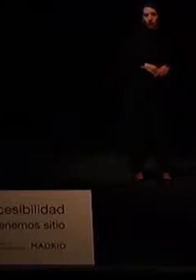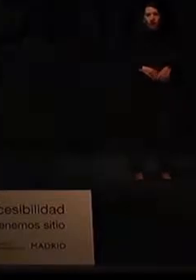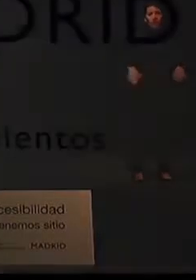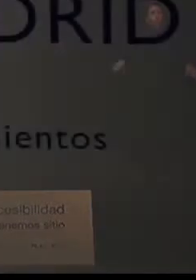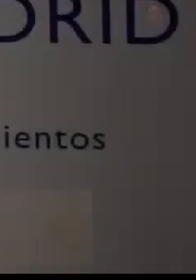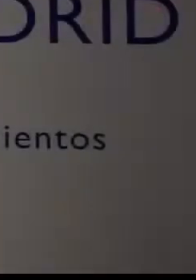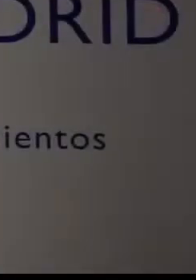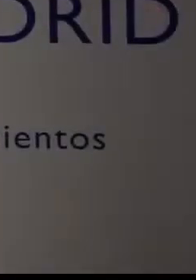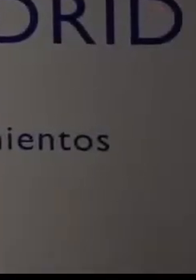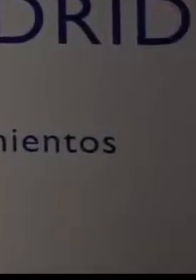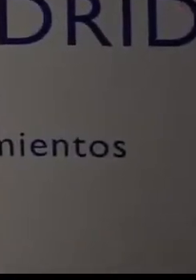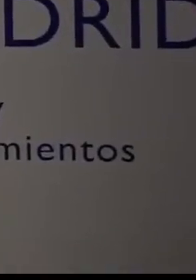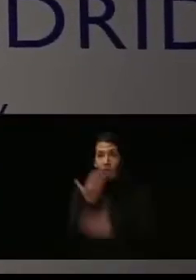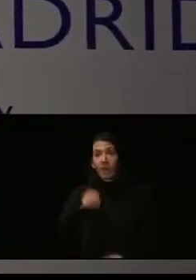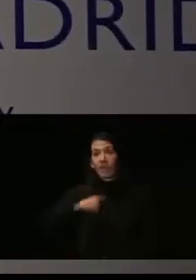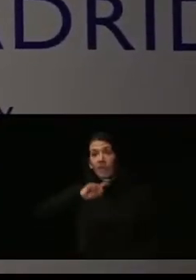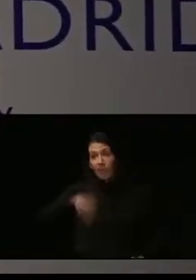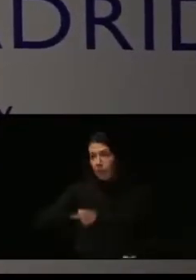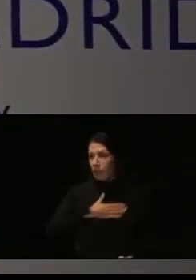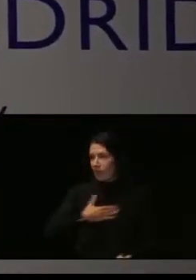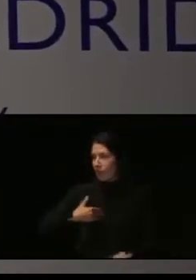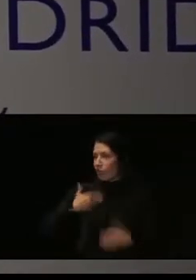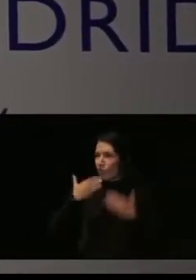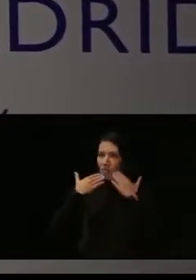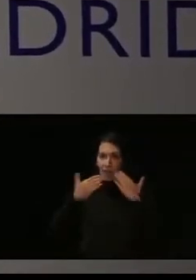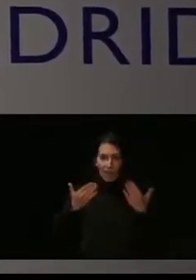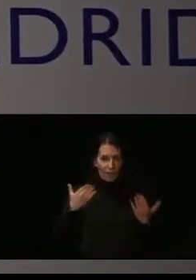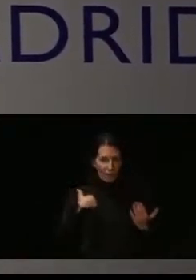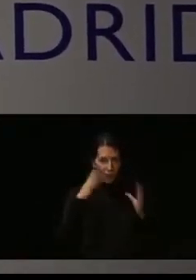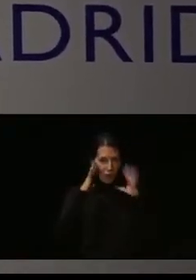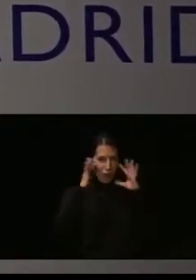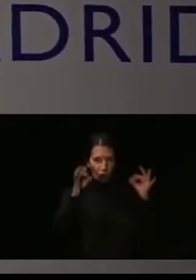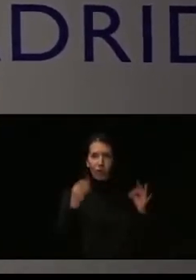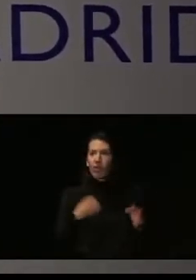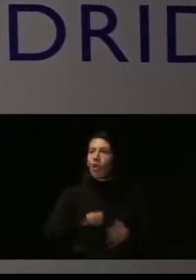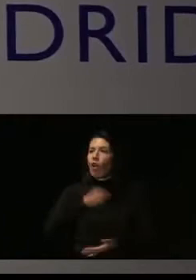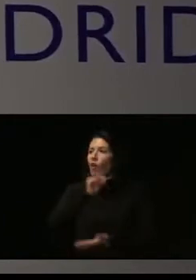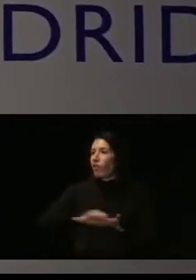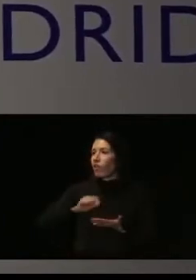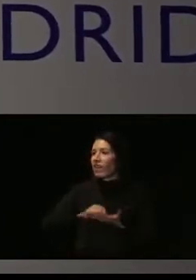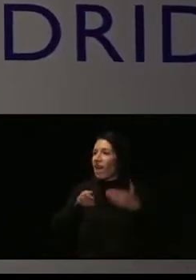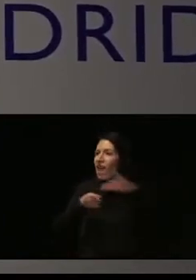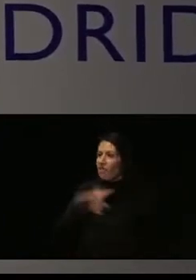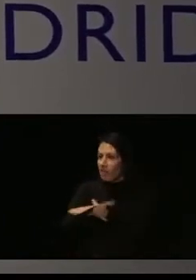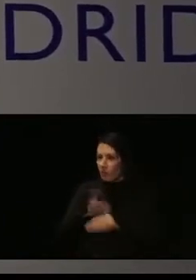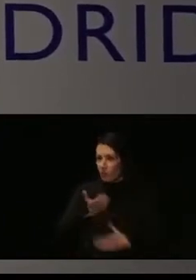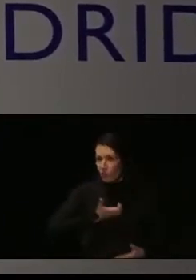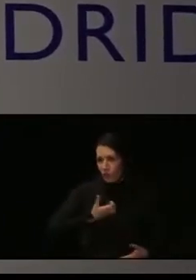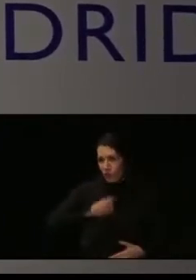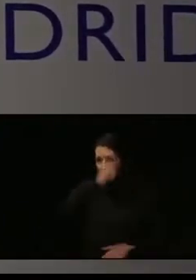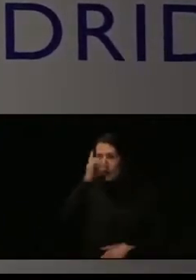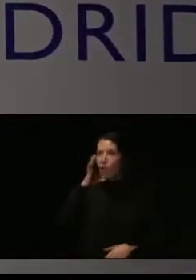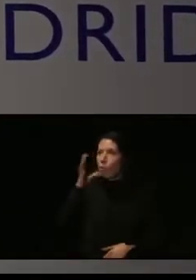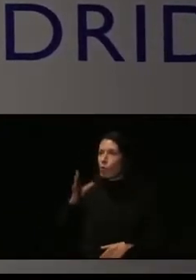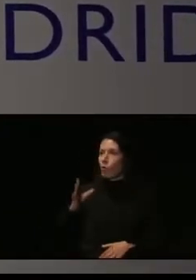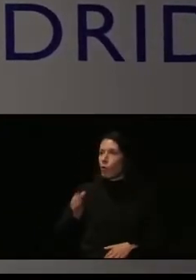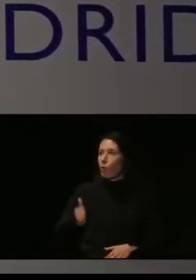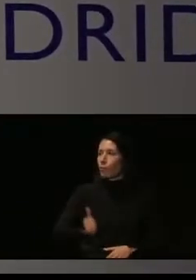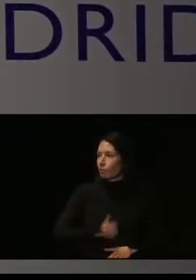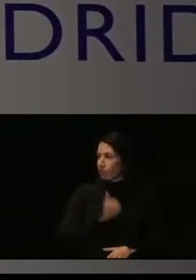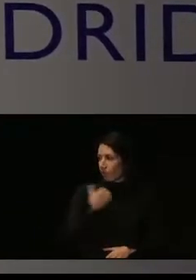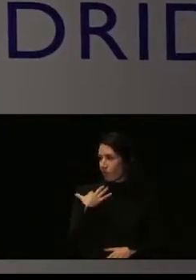Bueno, muy buenos días. Yo también, en primer lugar, dar las gracias, como no puede ser de otra manera, a la Oficina de Accesibilidad por darnos la oportunidad